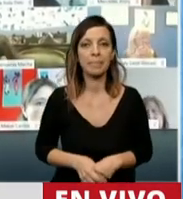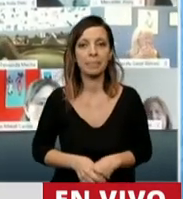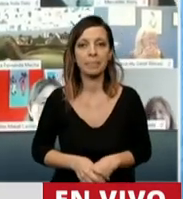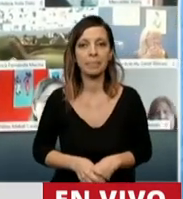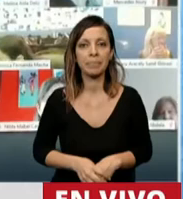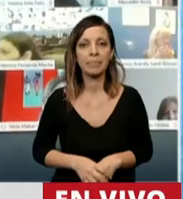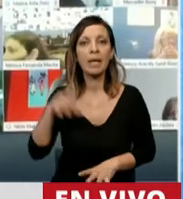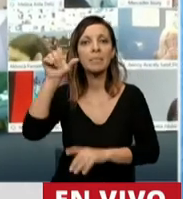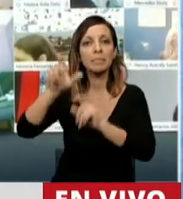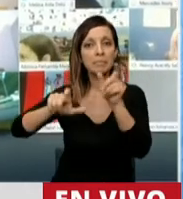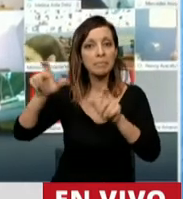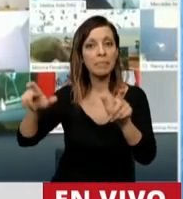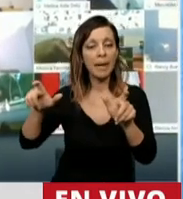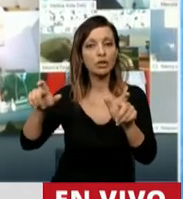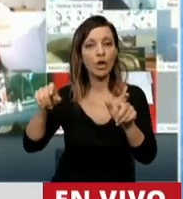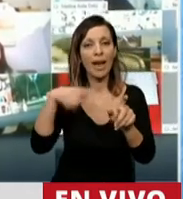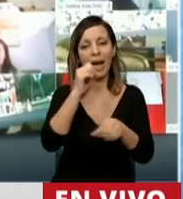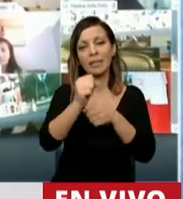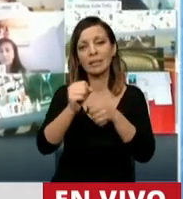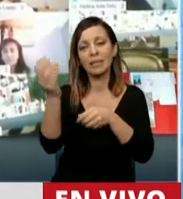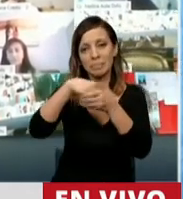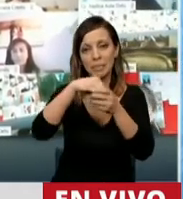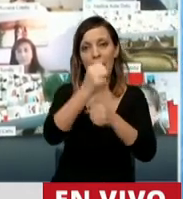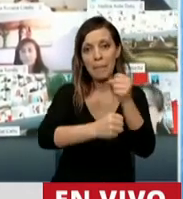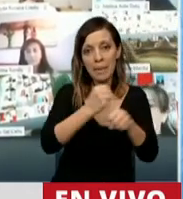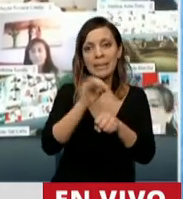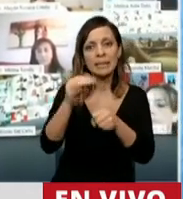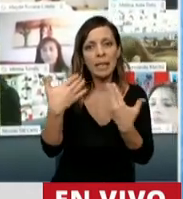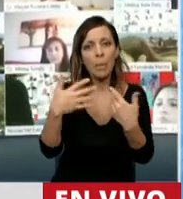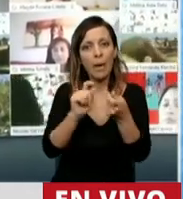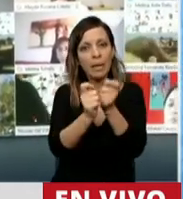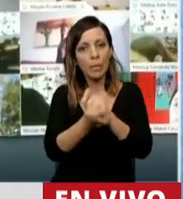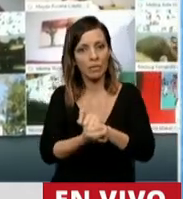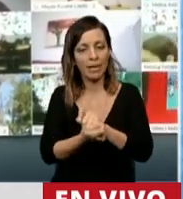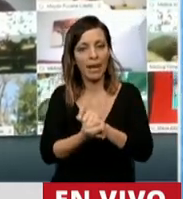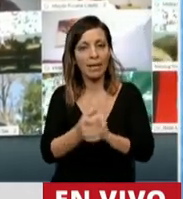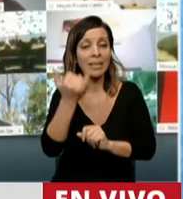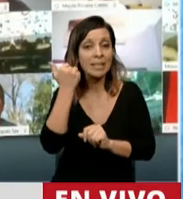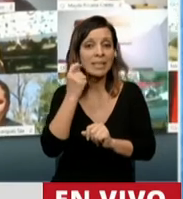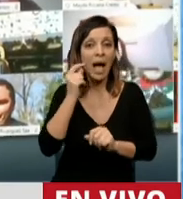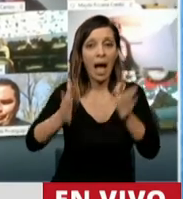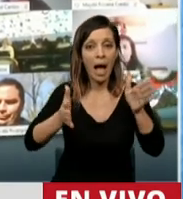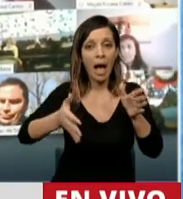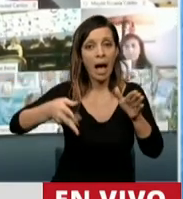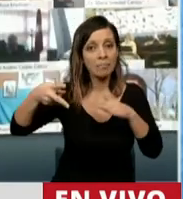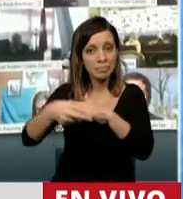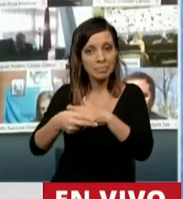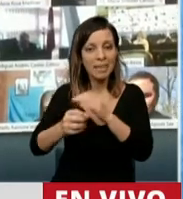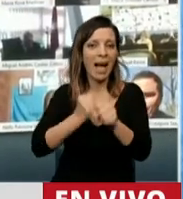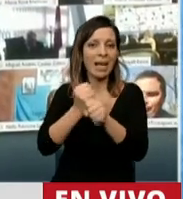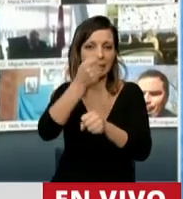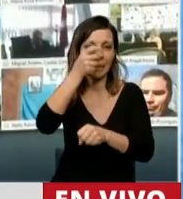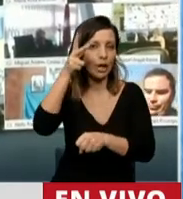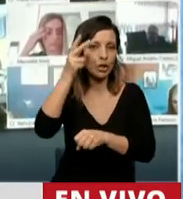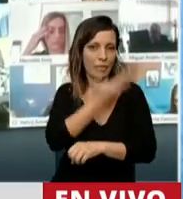Las personas jurídicas sí lo pueden incorporar, incluso aquellas que han cerrado ejercicio hasta el 28 de febrero,